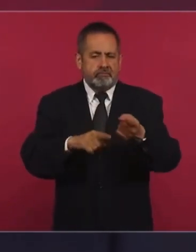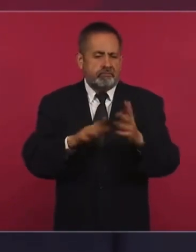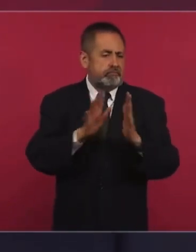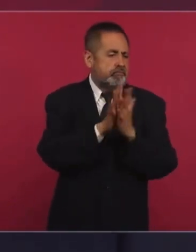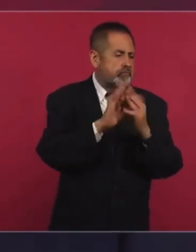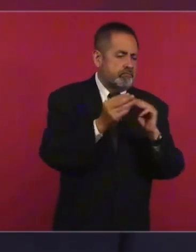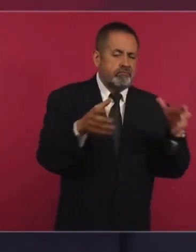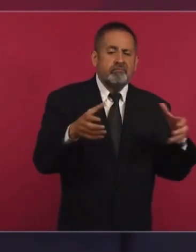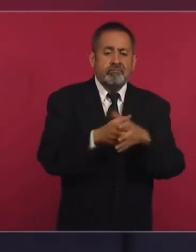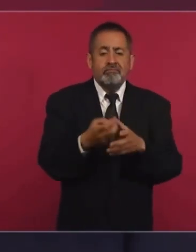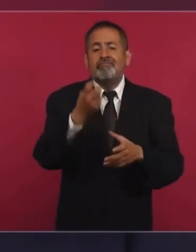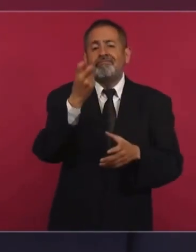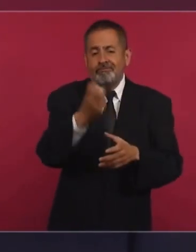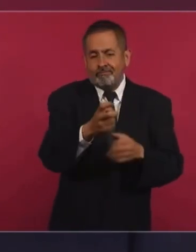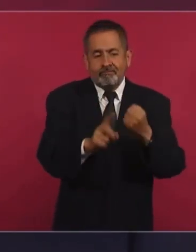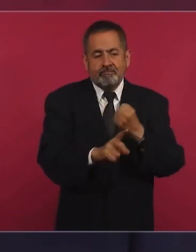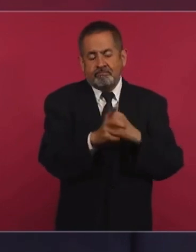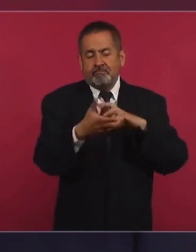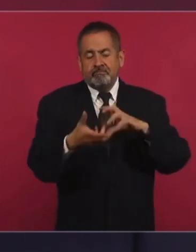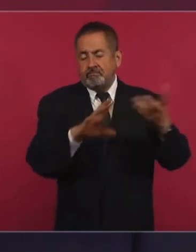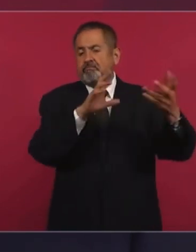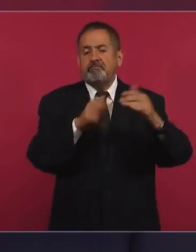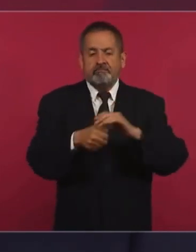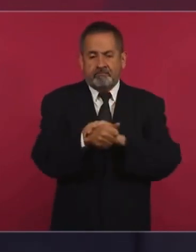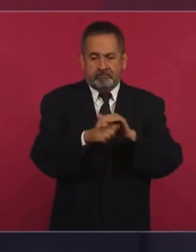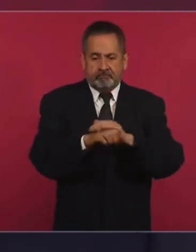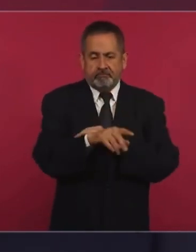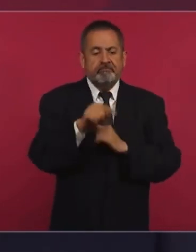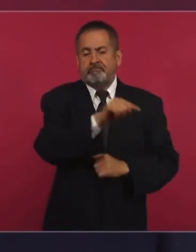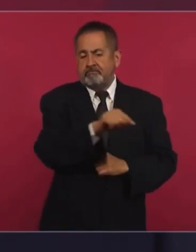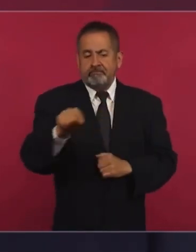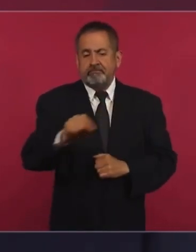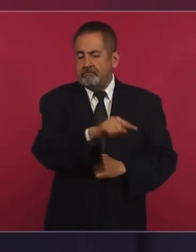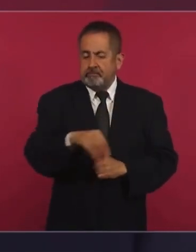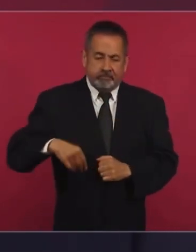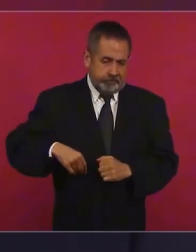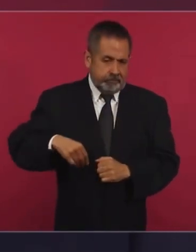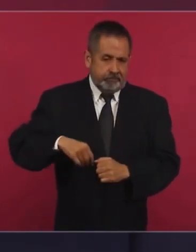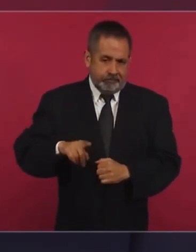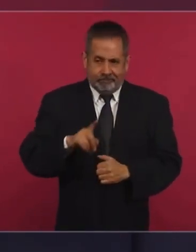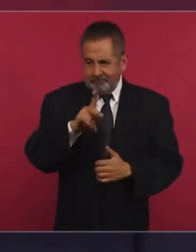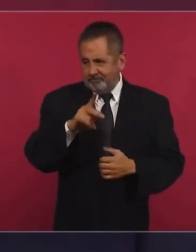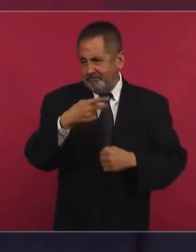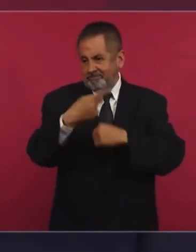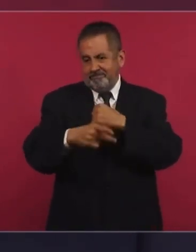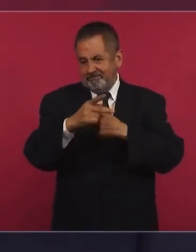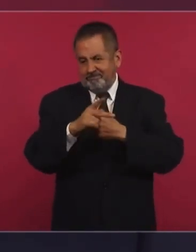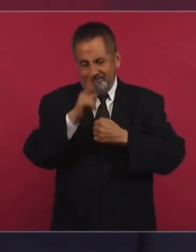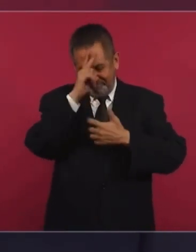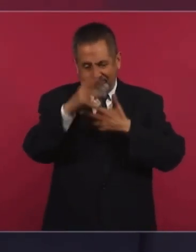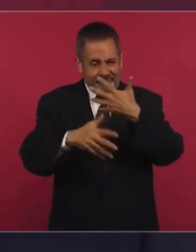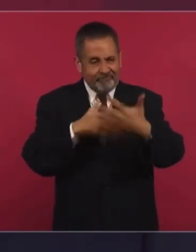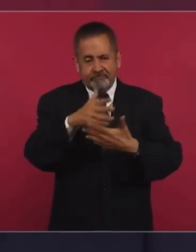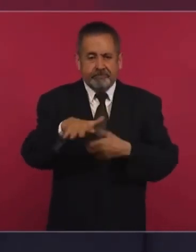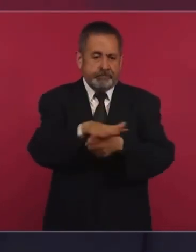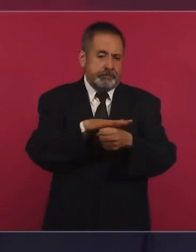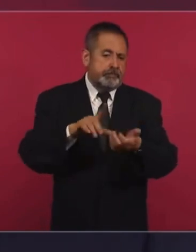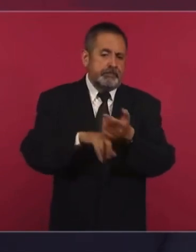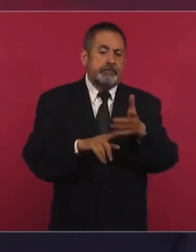delincuencia que dominaba esa región,